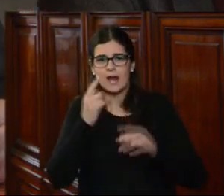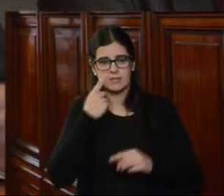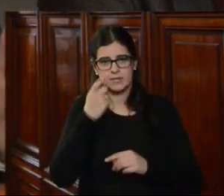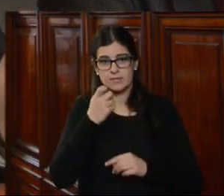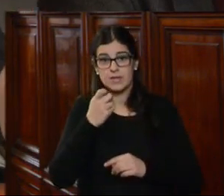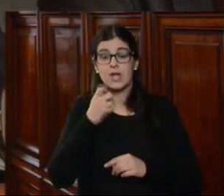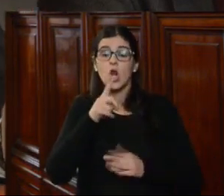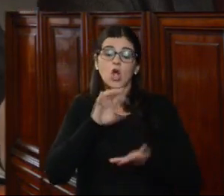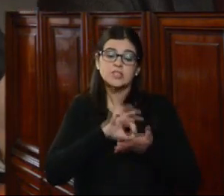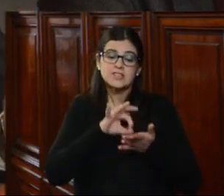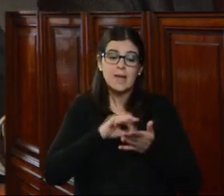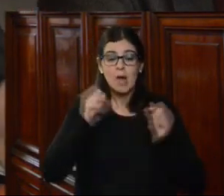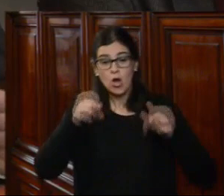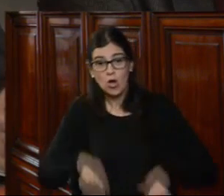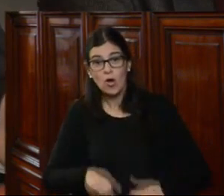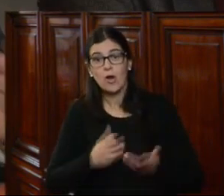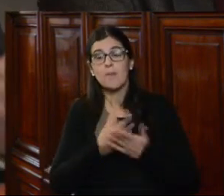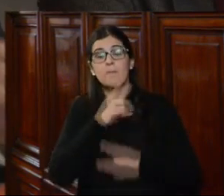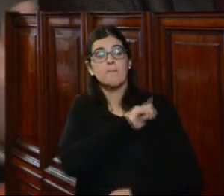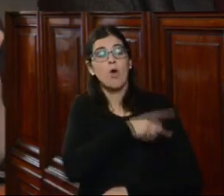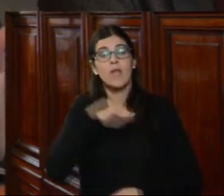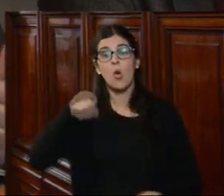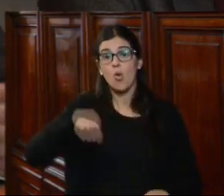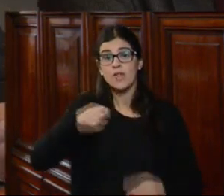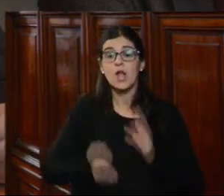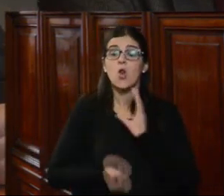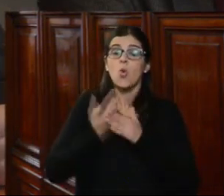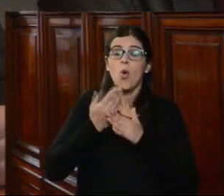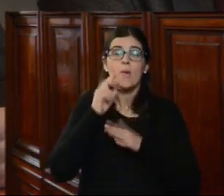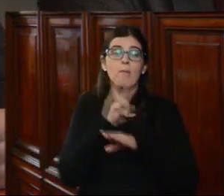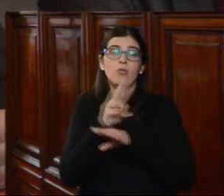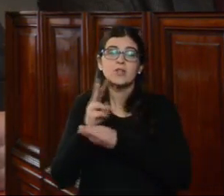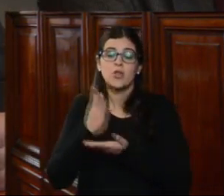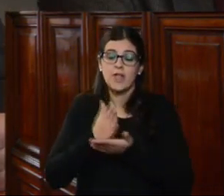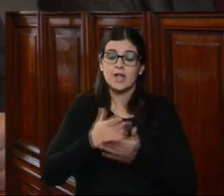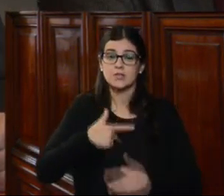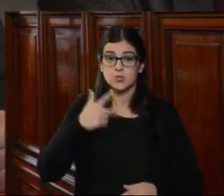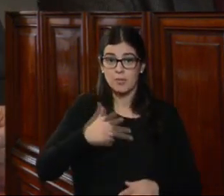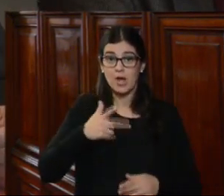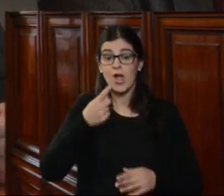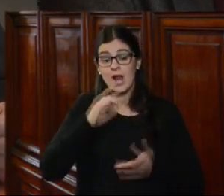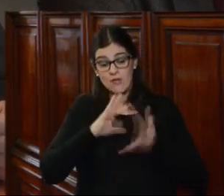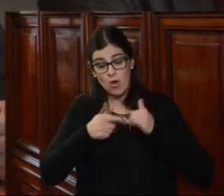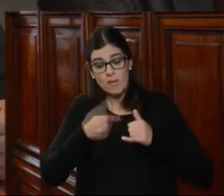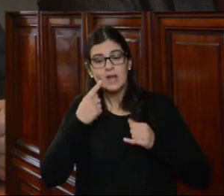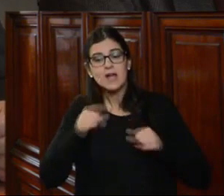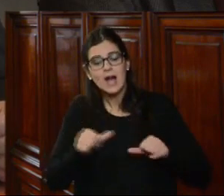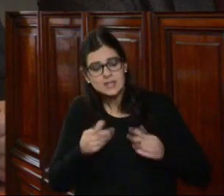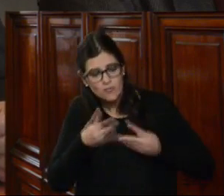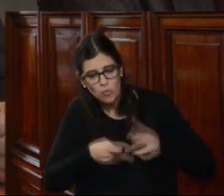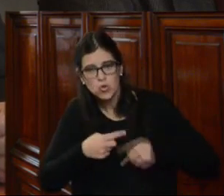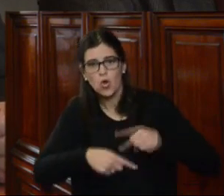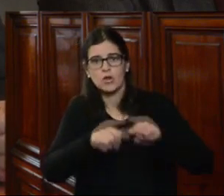los sistemas clásicos, como es el Poder Judicial y los nuevos sistemas de protección de derechos humanos en el ejercicio de sus funciones.